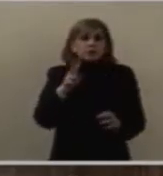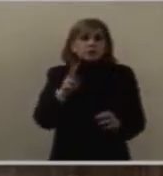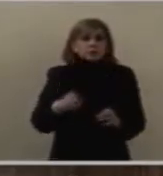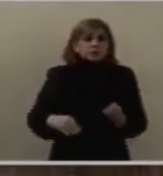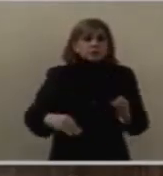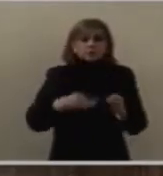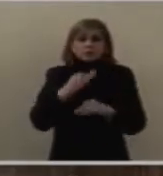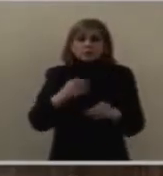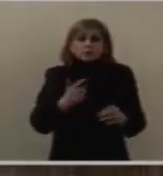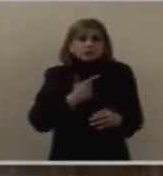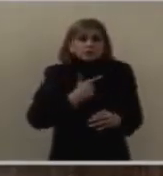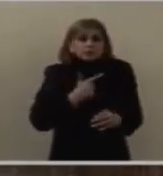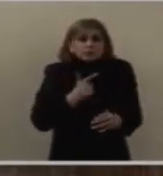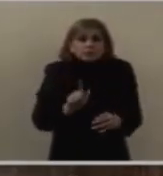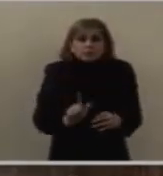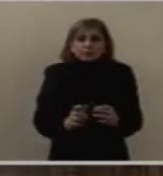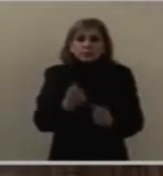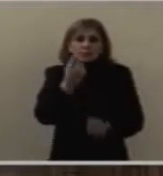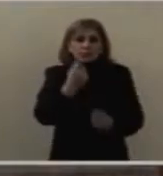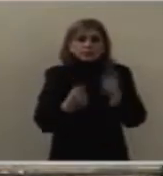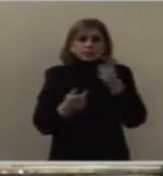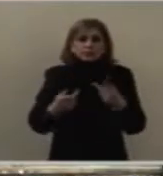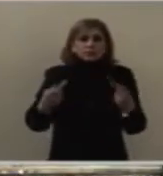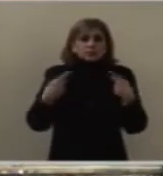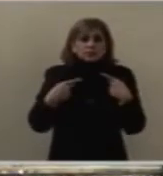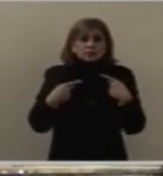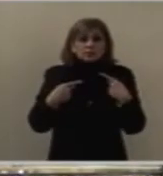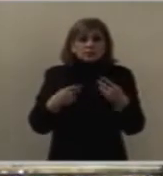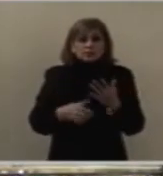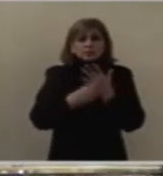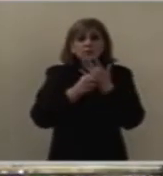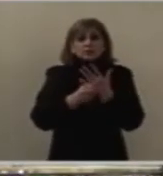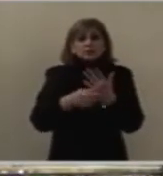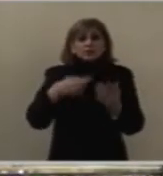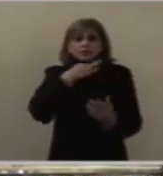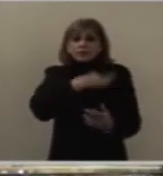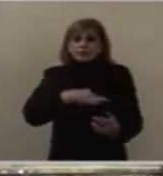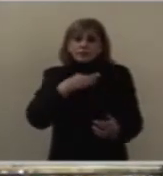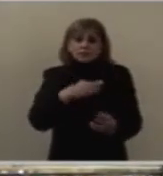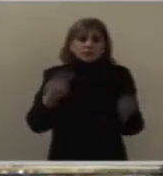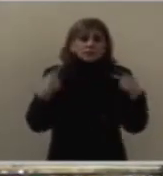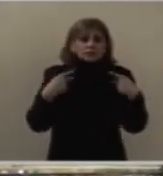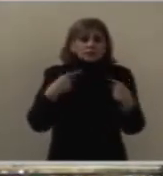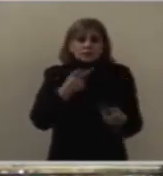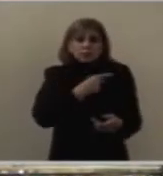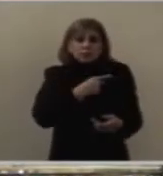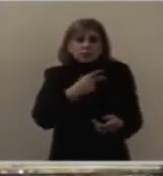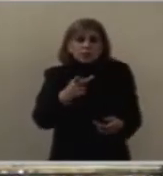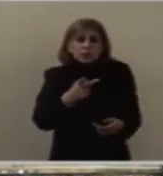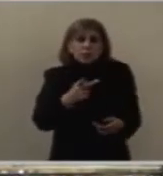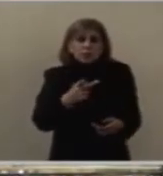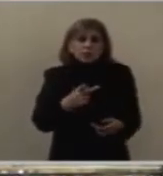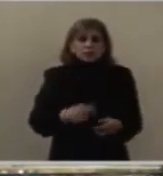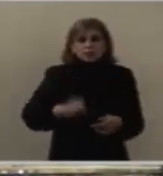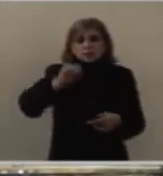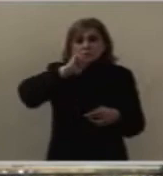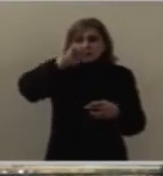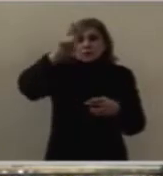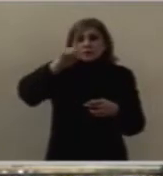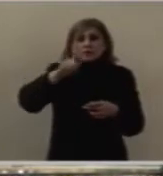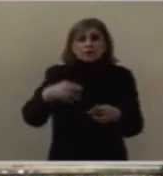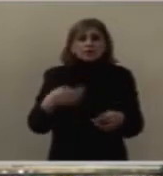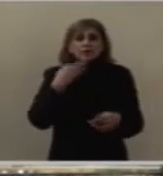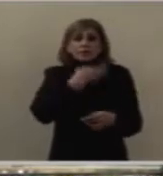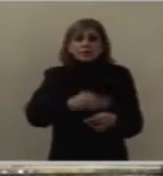agradable. Dice, feliz el pobre de espíritu, feliz el que